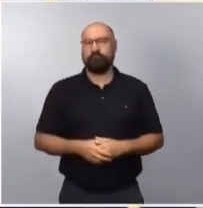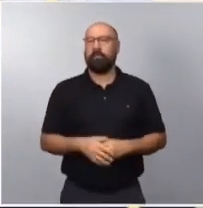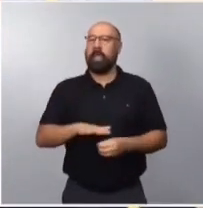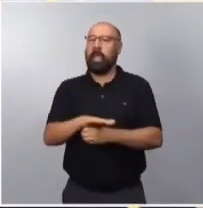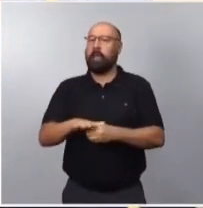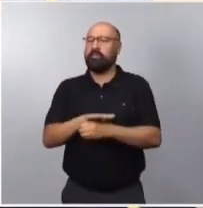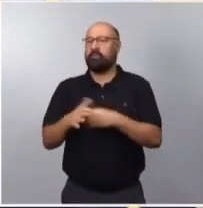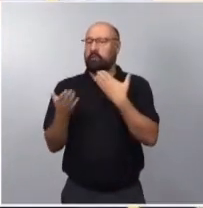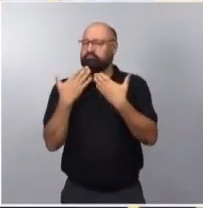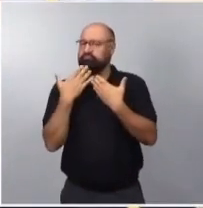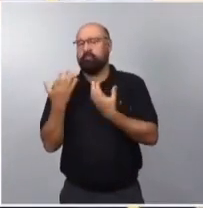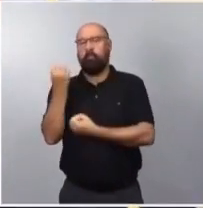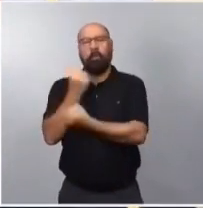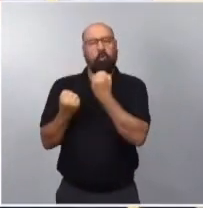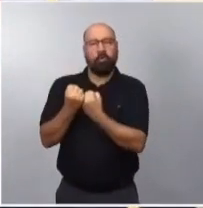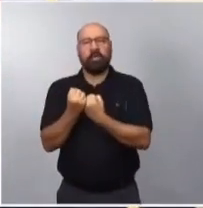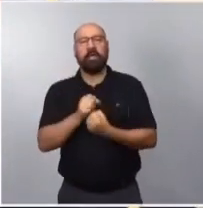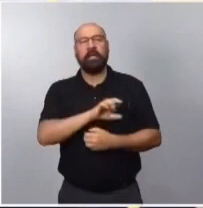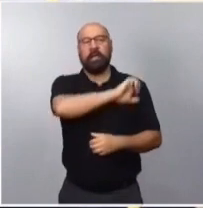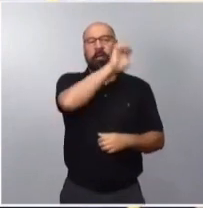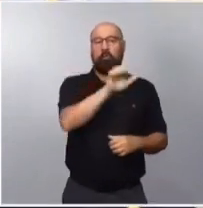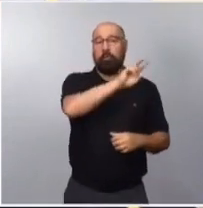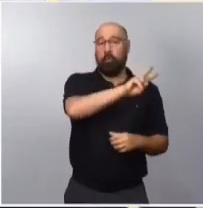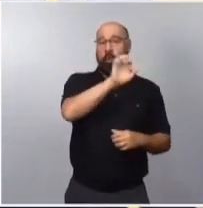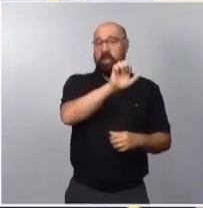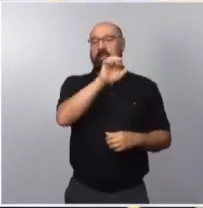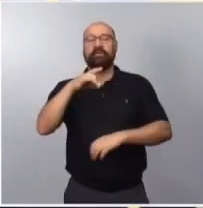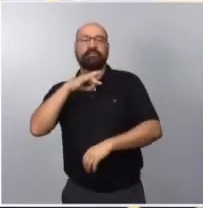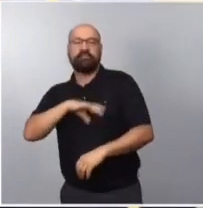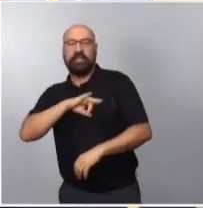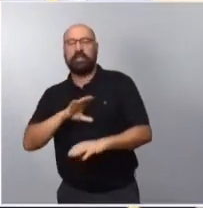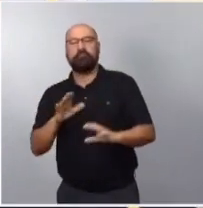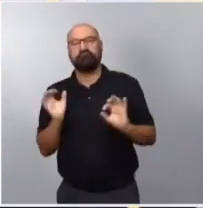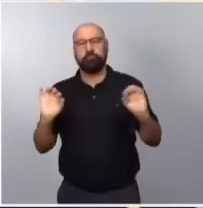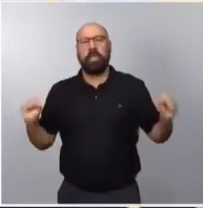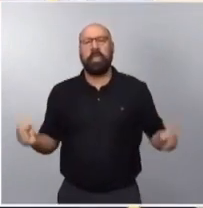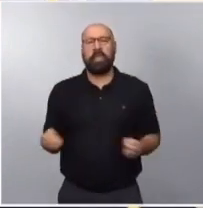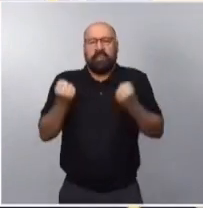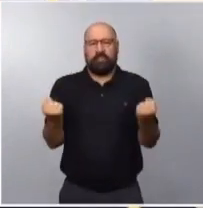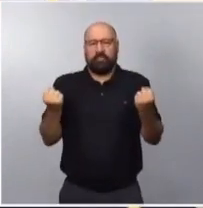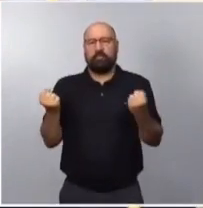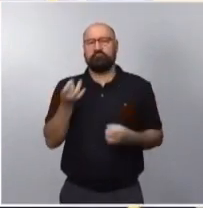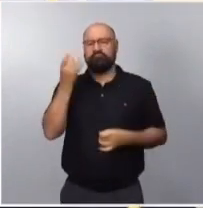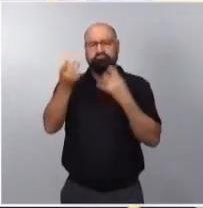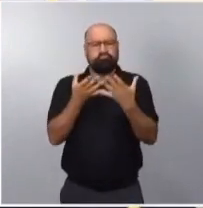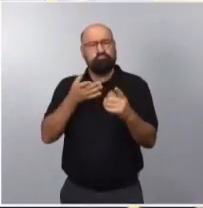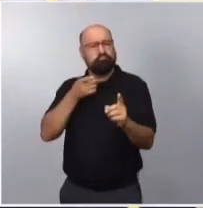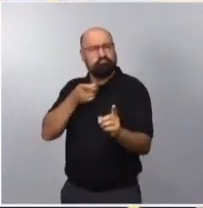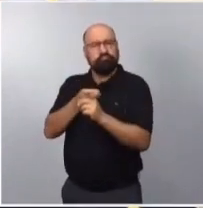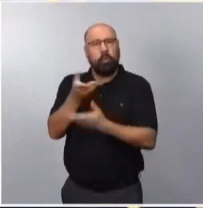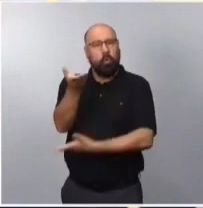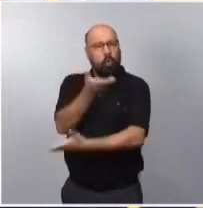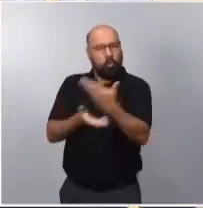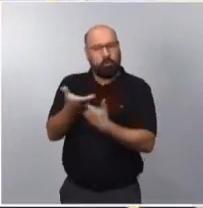entre la Unión Europea y Chile hemos abordado las recientes iniciativas para estrechar la cooperación en asuntos como